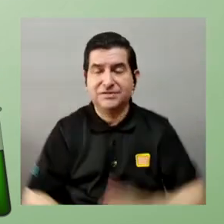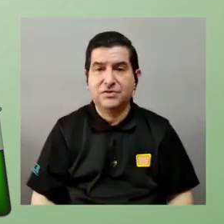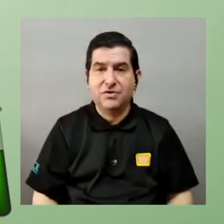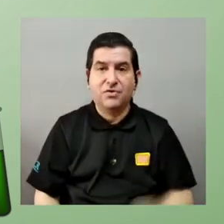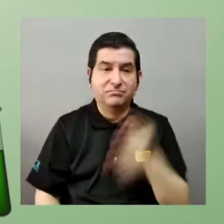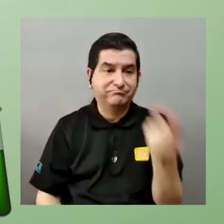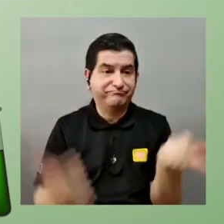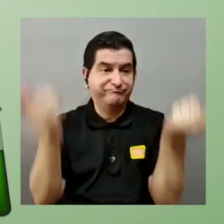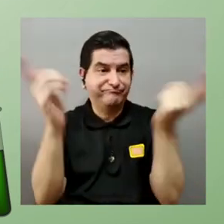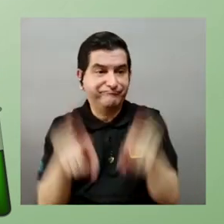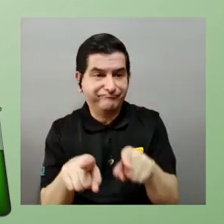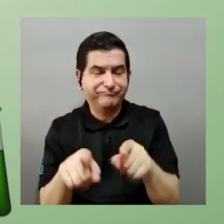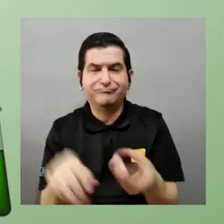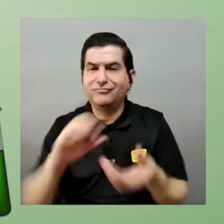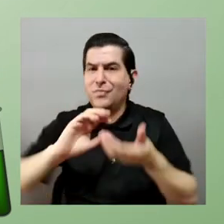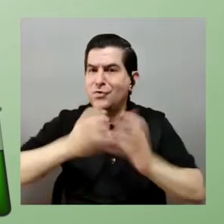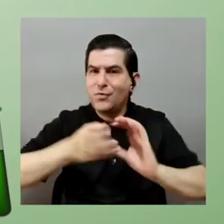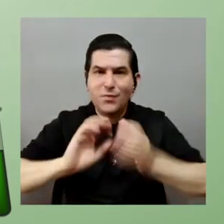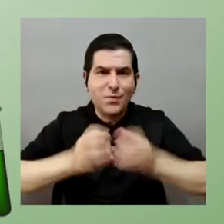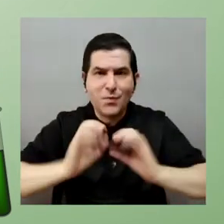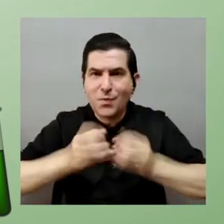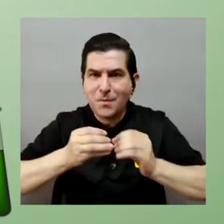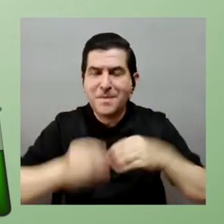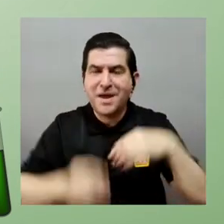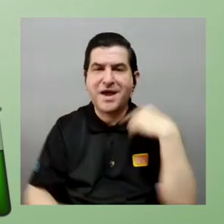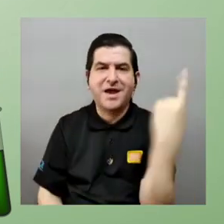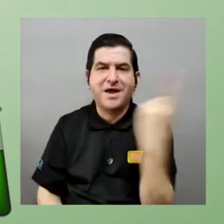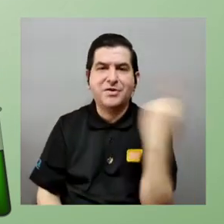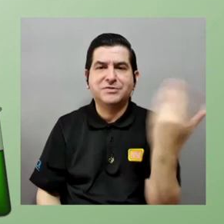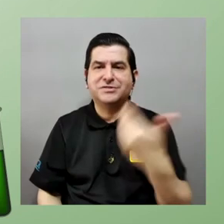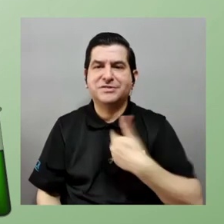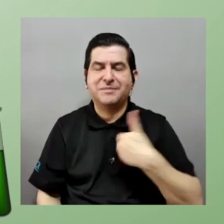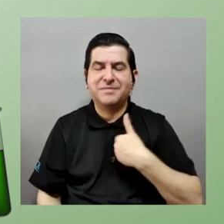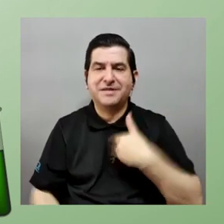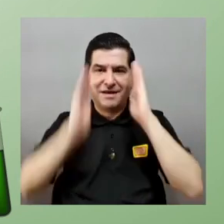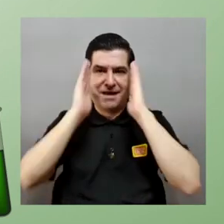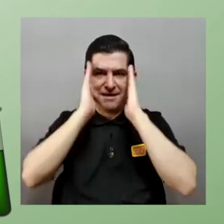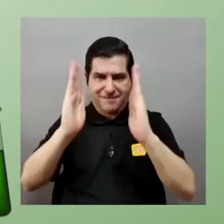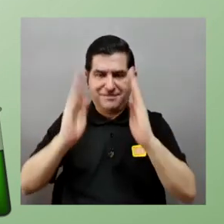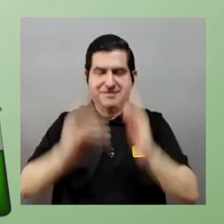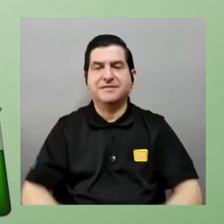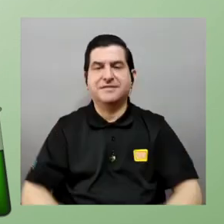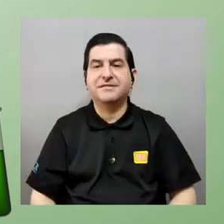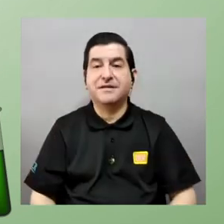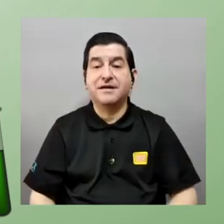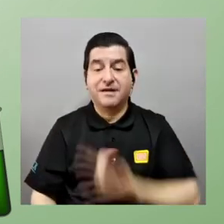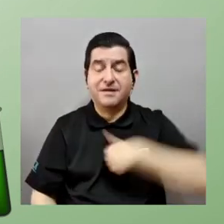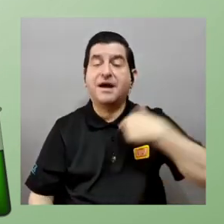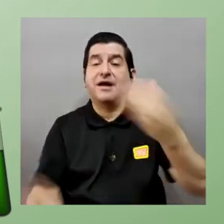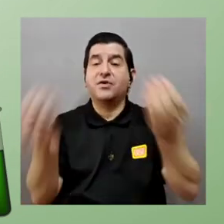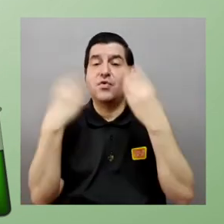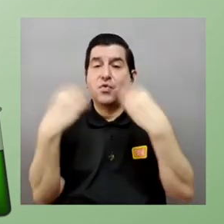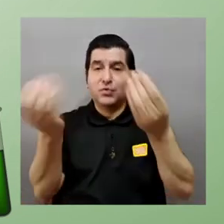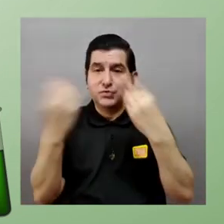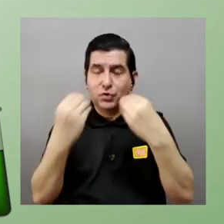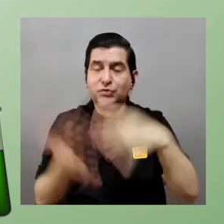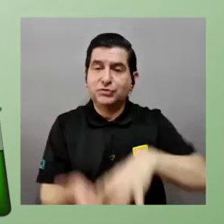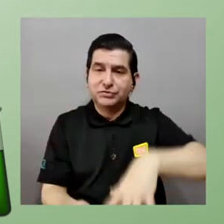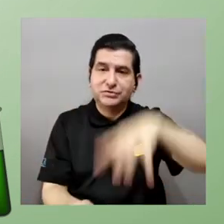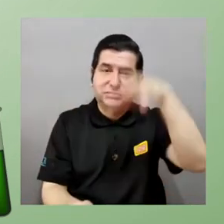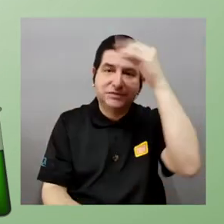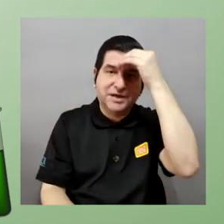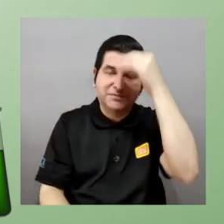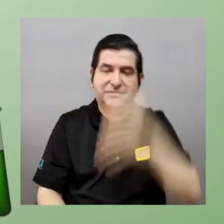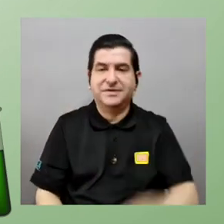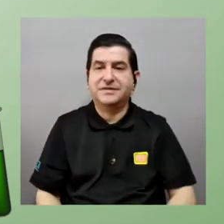son cantidades que que siempre tenemos que tratar y que nos han enseñado